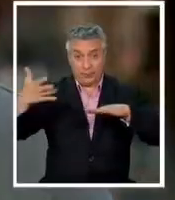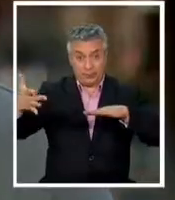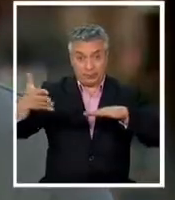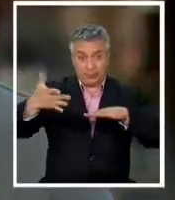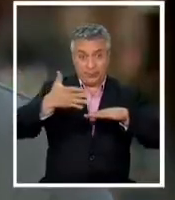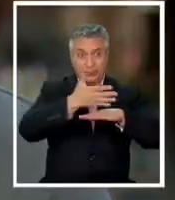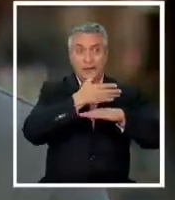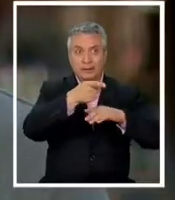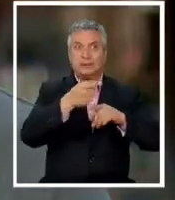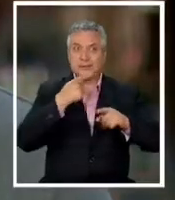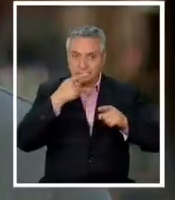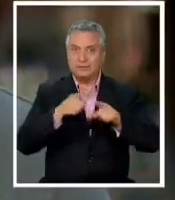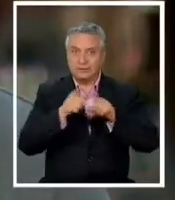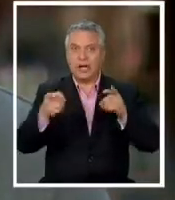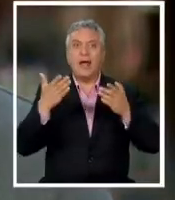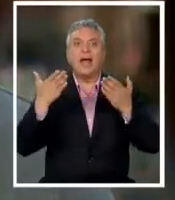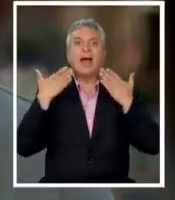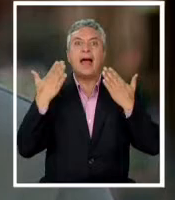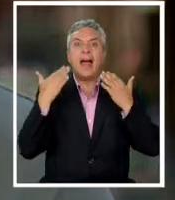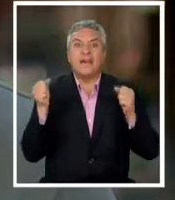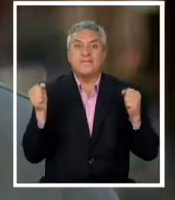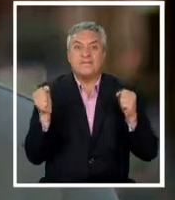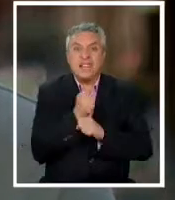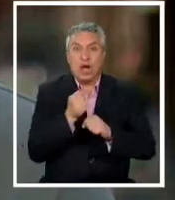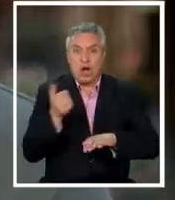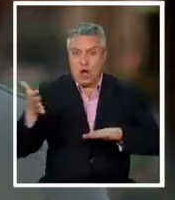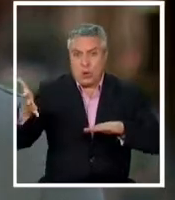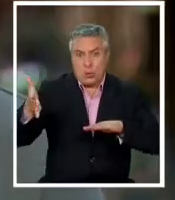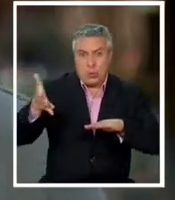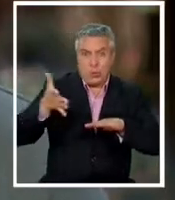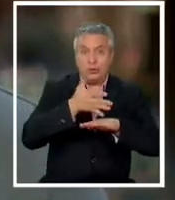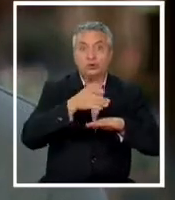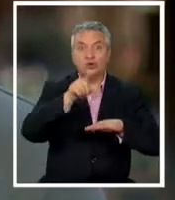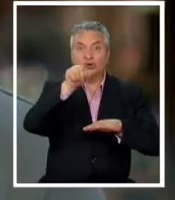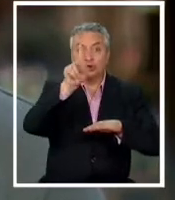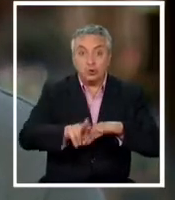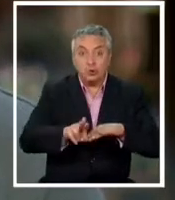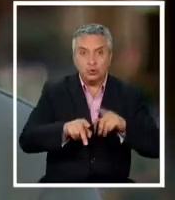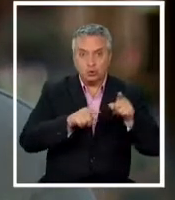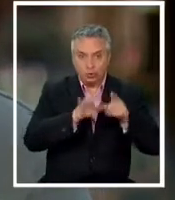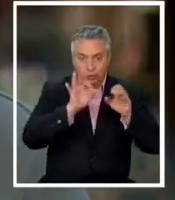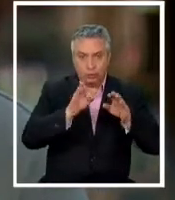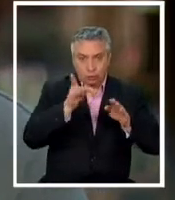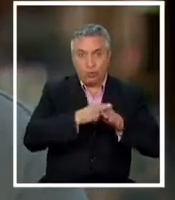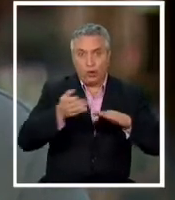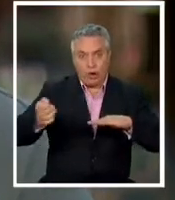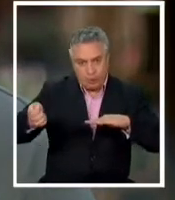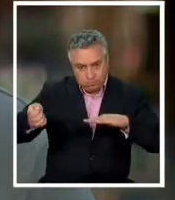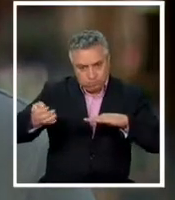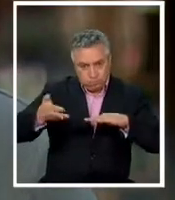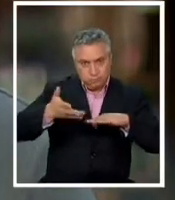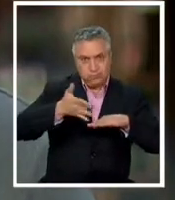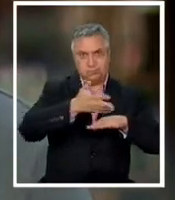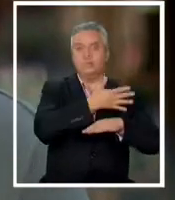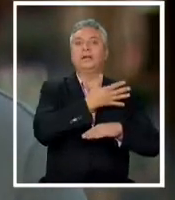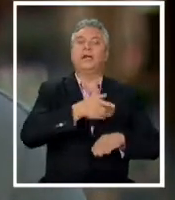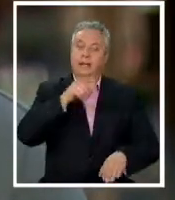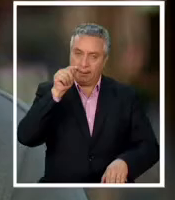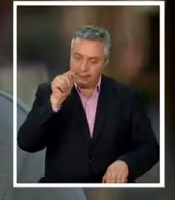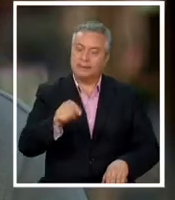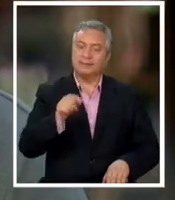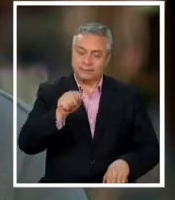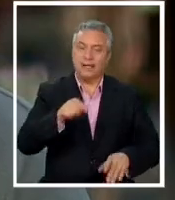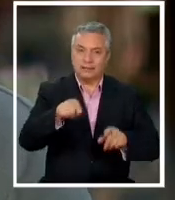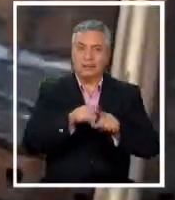transporta aire frío desde la zona sur a esta latitud media y ha generado